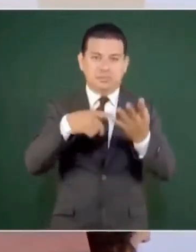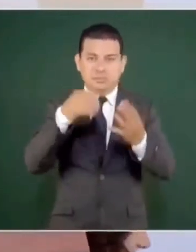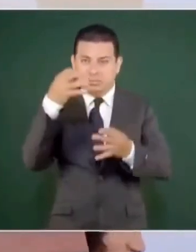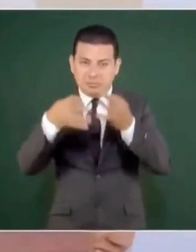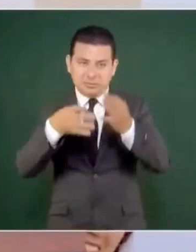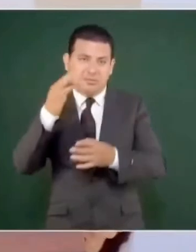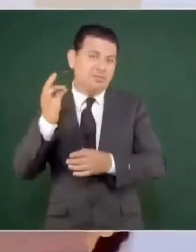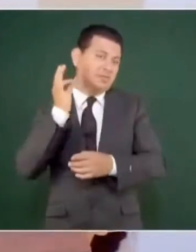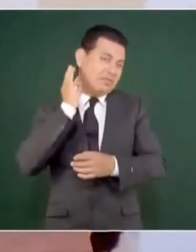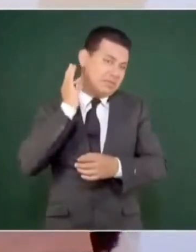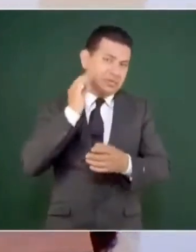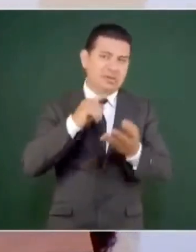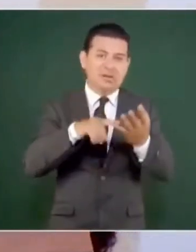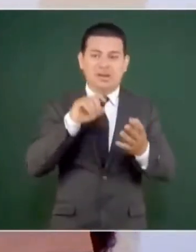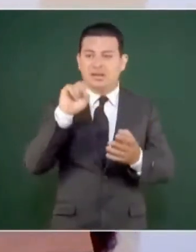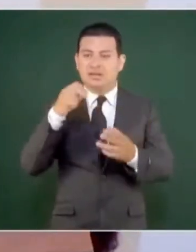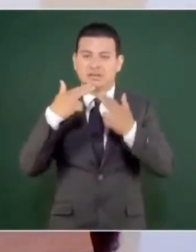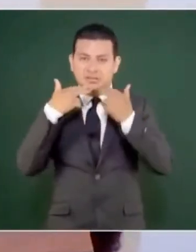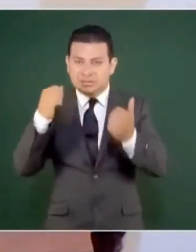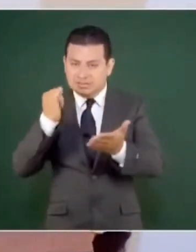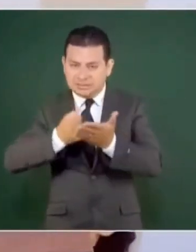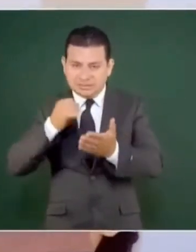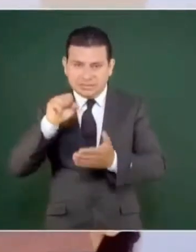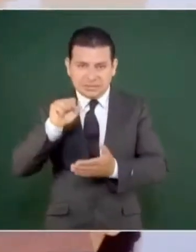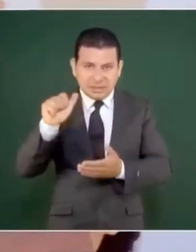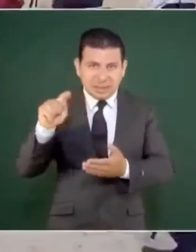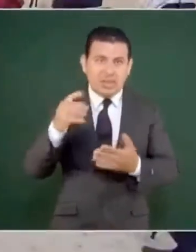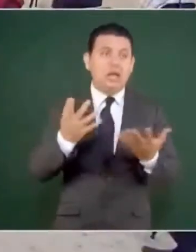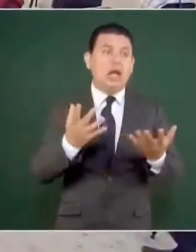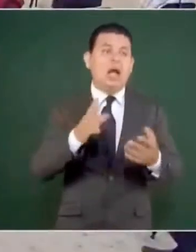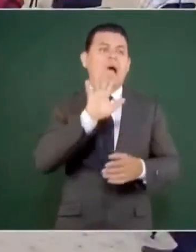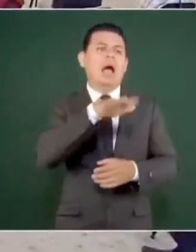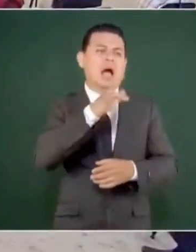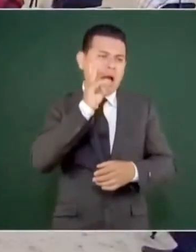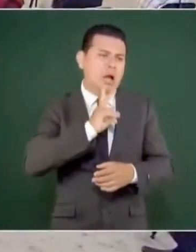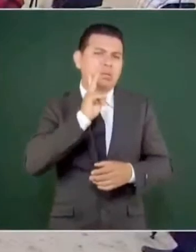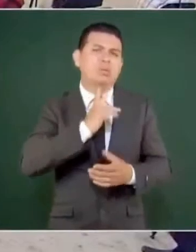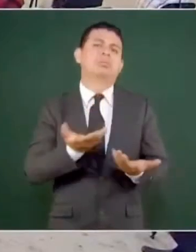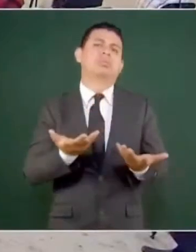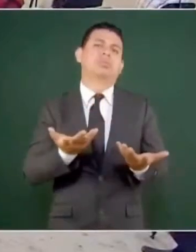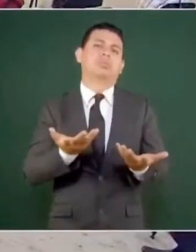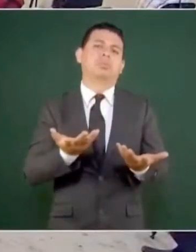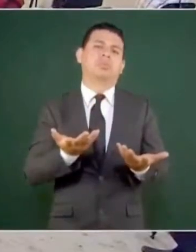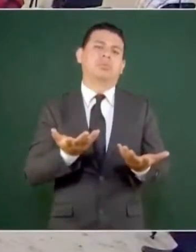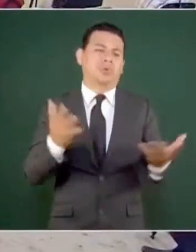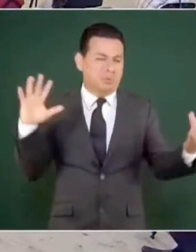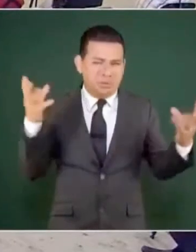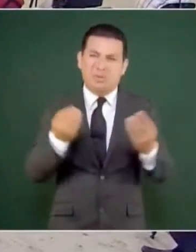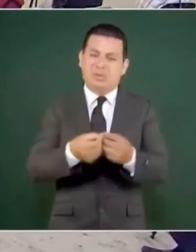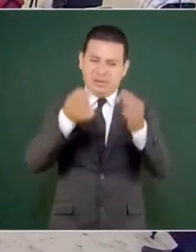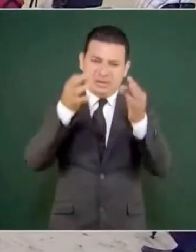Fiscal y del SAT, que nos dijeran cuánto era todo